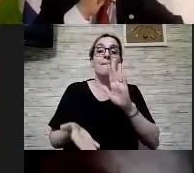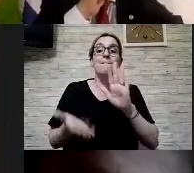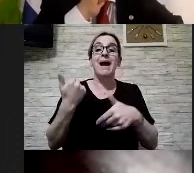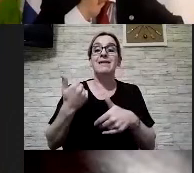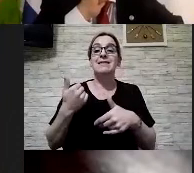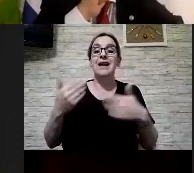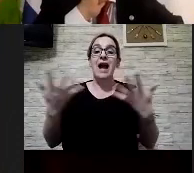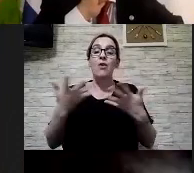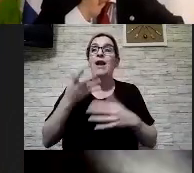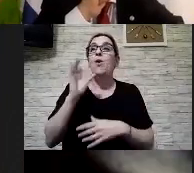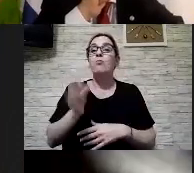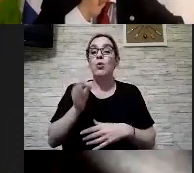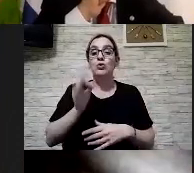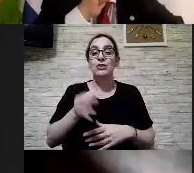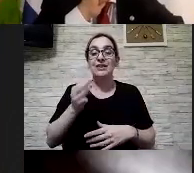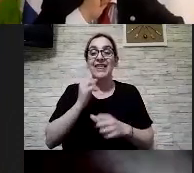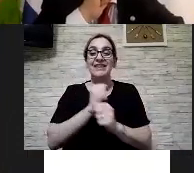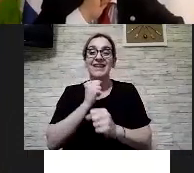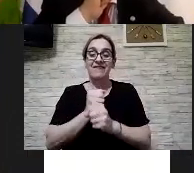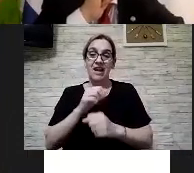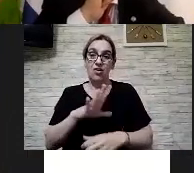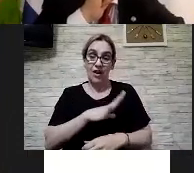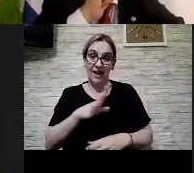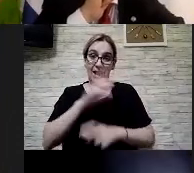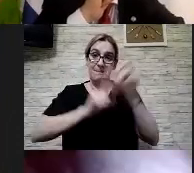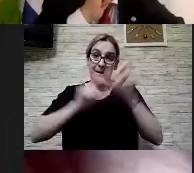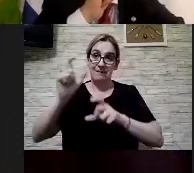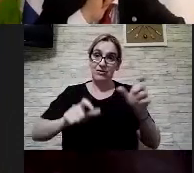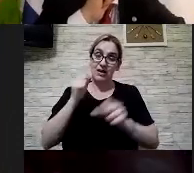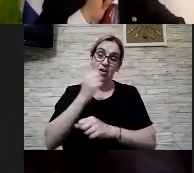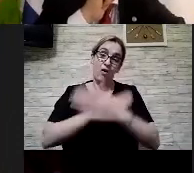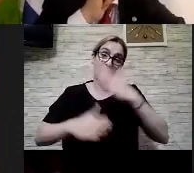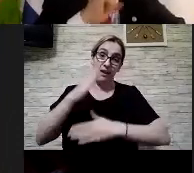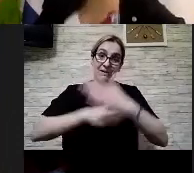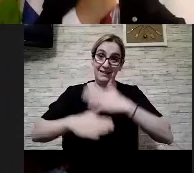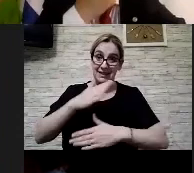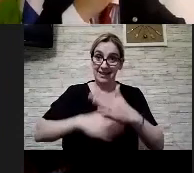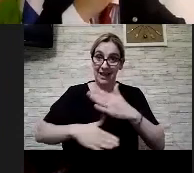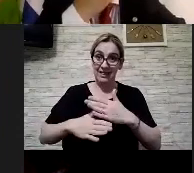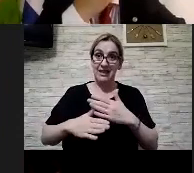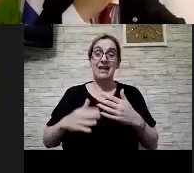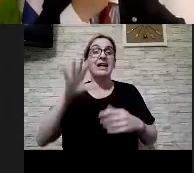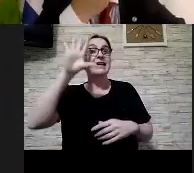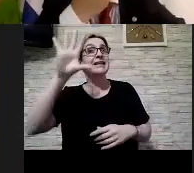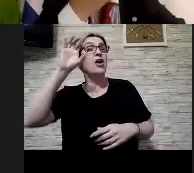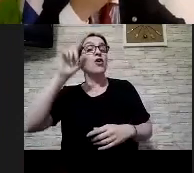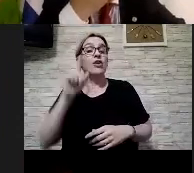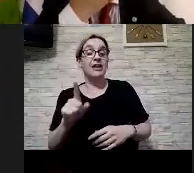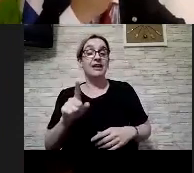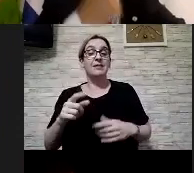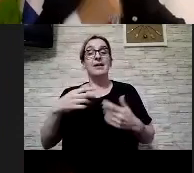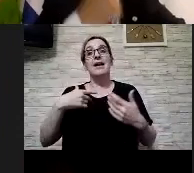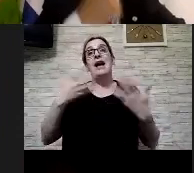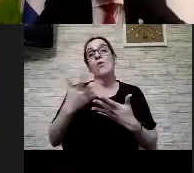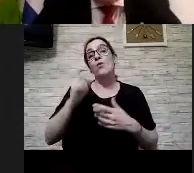laborales hay para personas con discapacidad ¿sí? que recordemos que el PLA uno de los puntos que